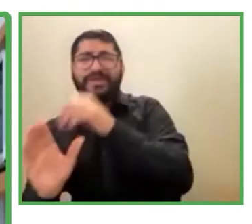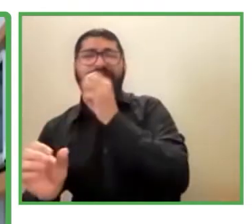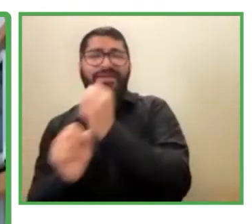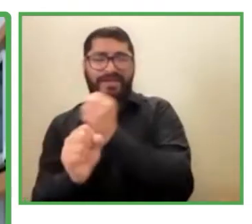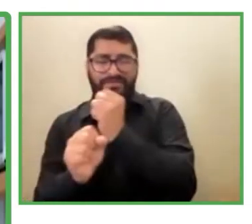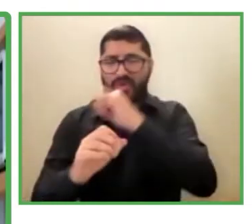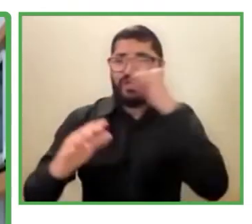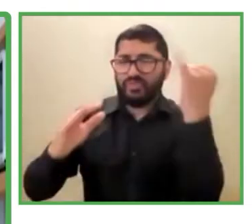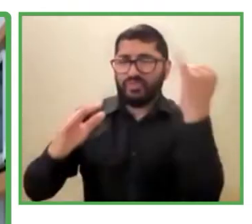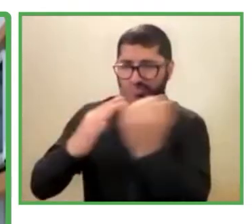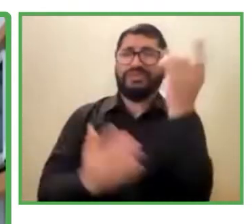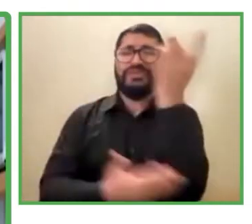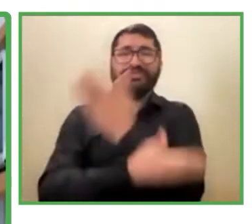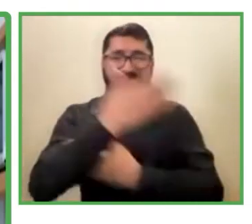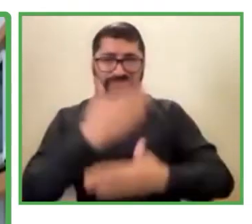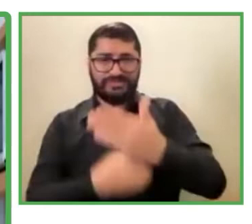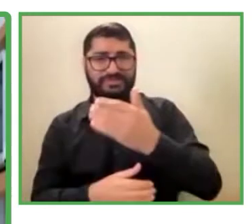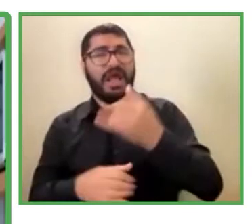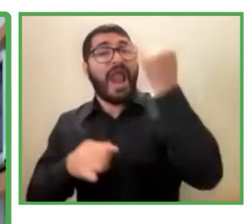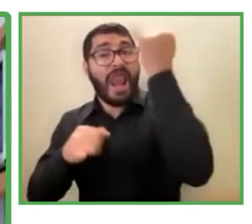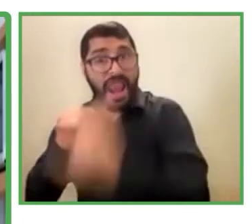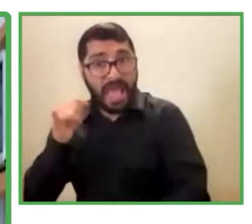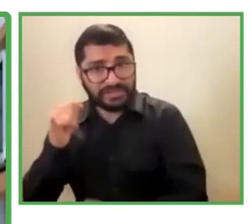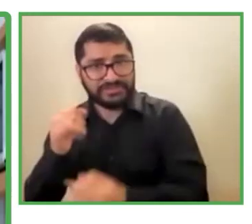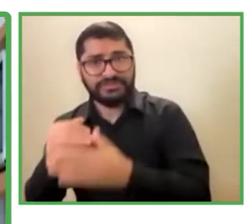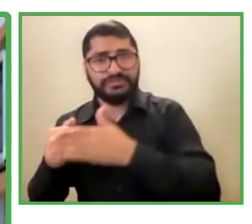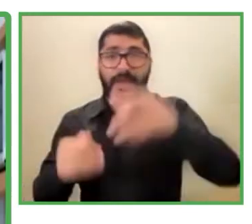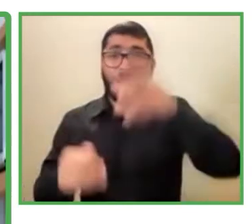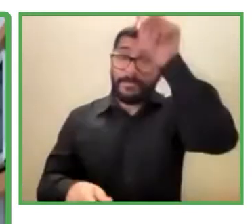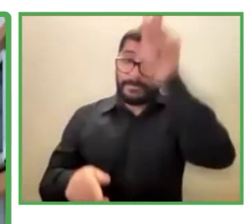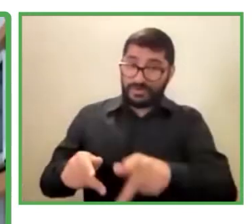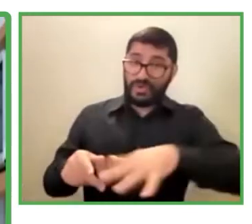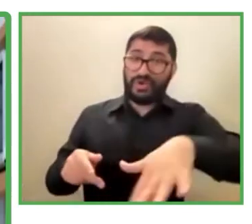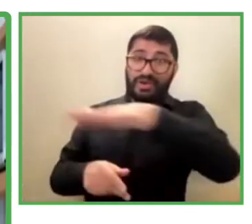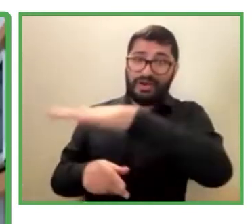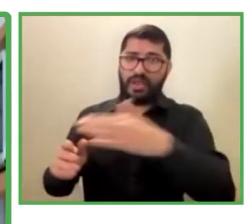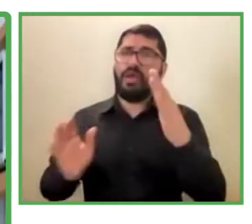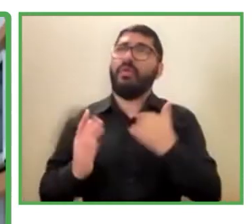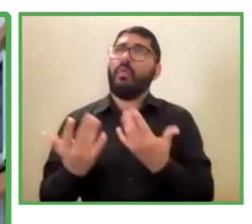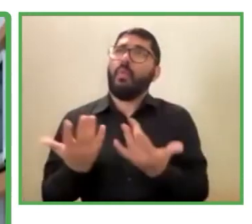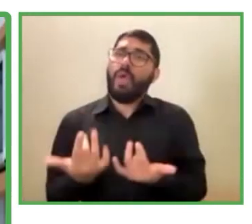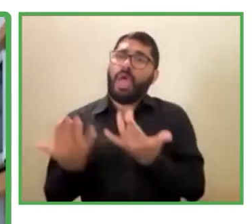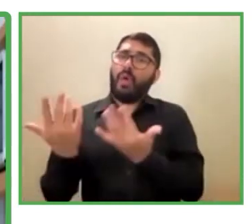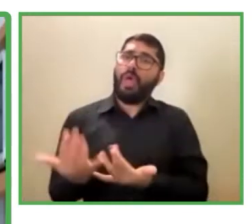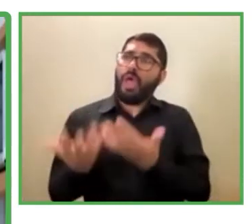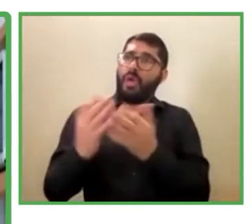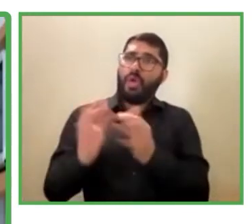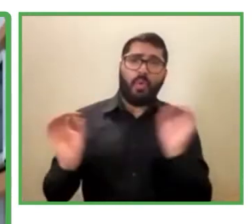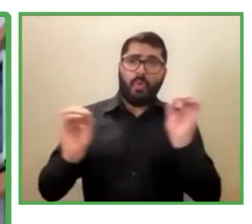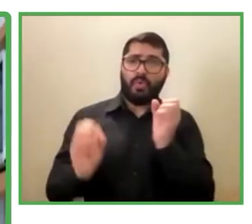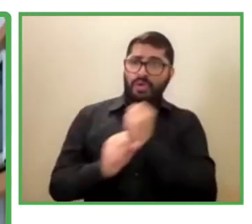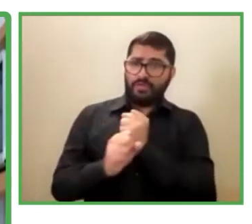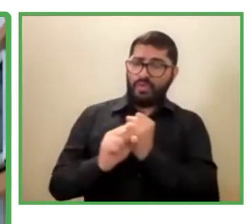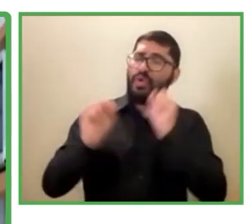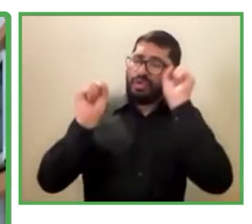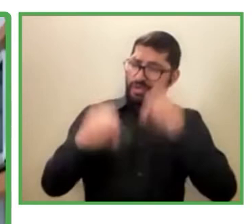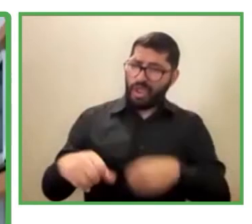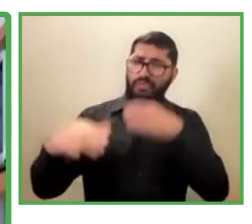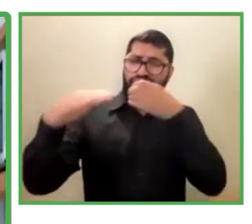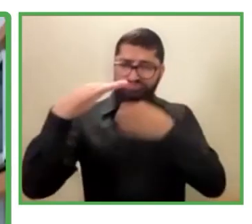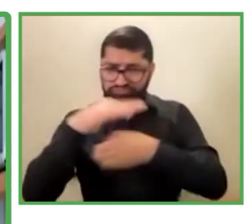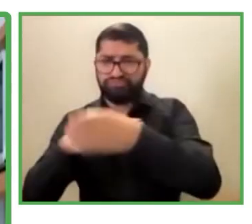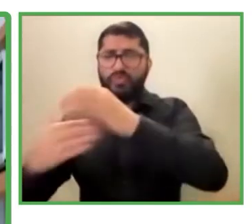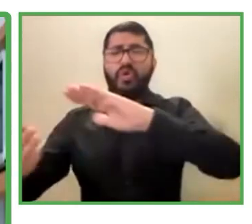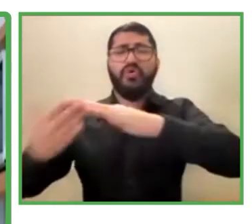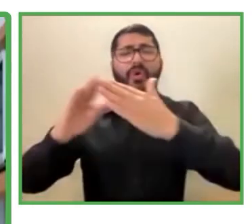la persona que está aspirando al trabajo puede tener acceso a una comunidad donde puede